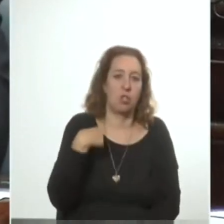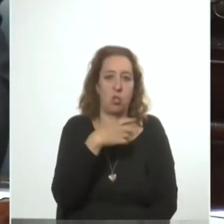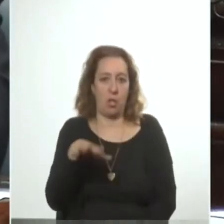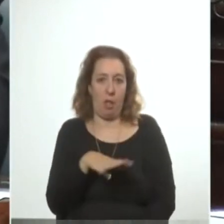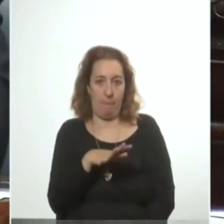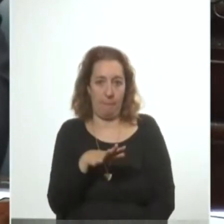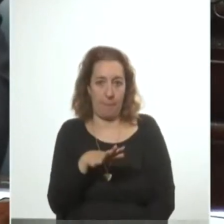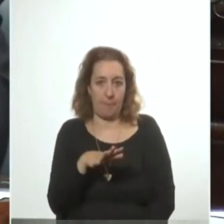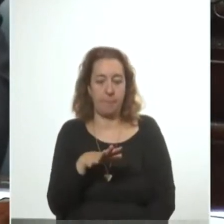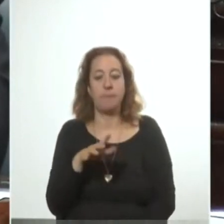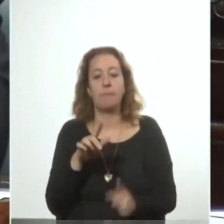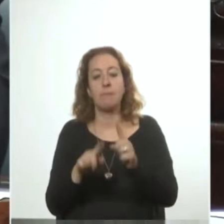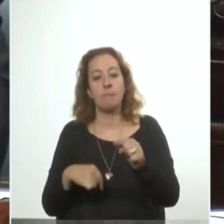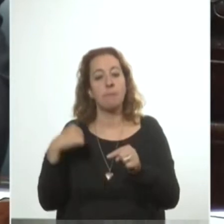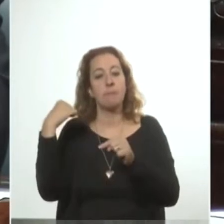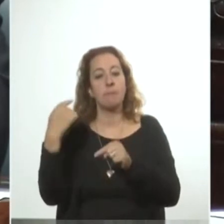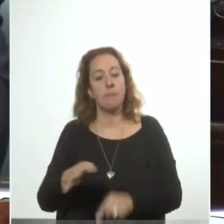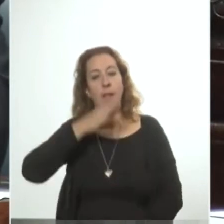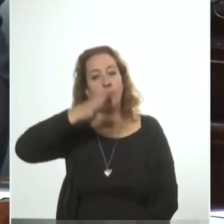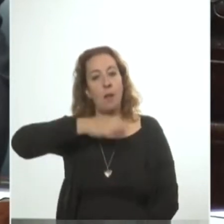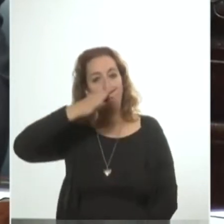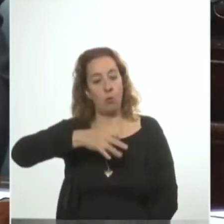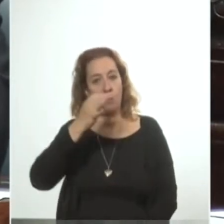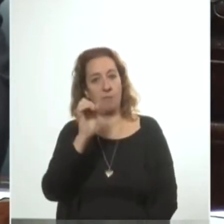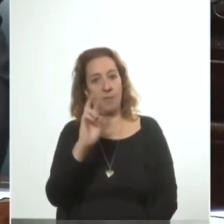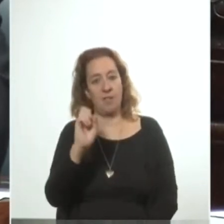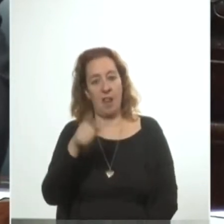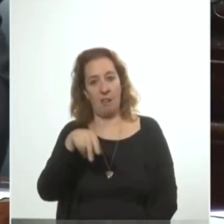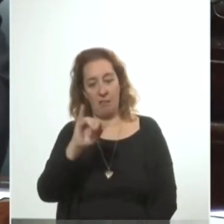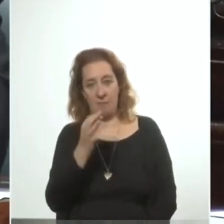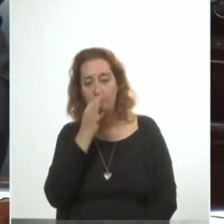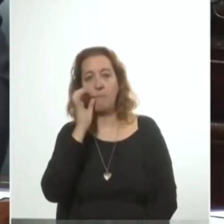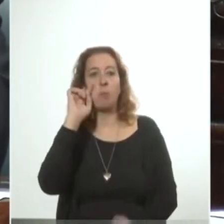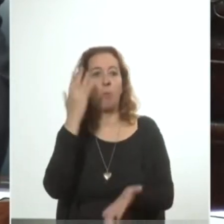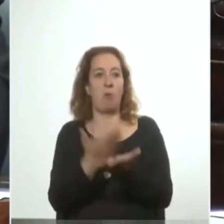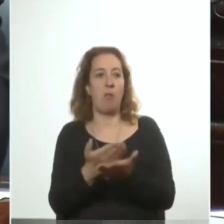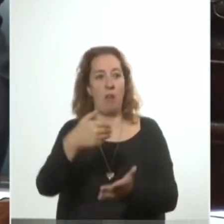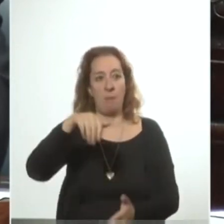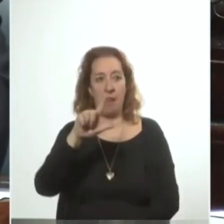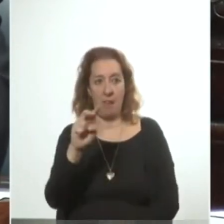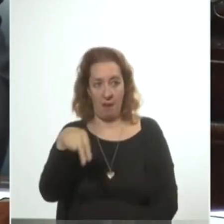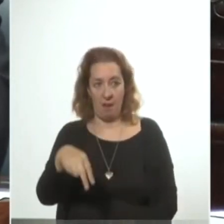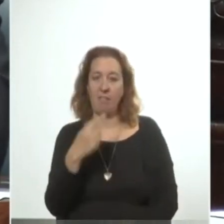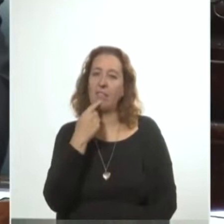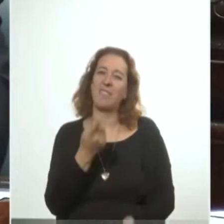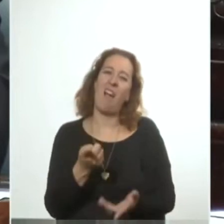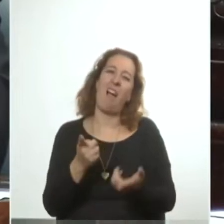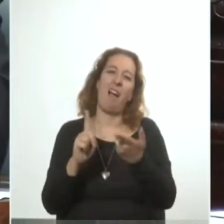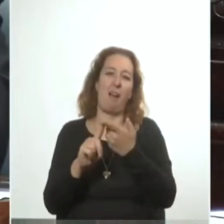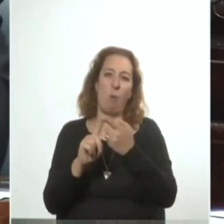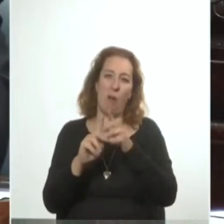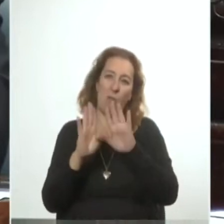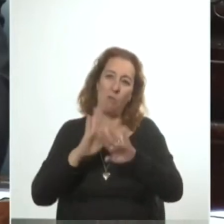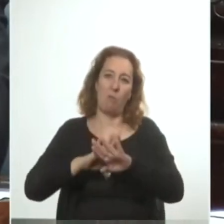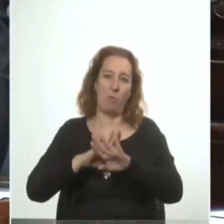adelante, en ese discurso, Sereñi le proponía al MLN y a las Fuerzas Armadas una tregua para